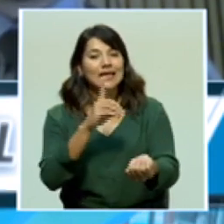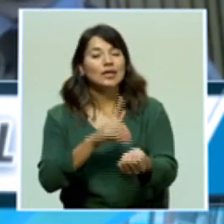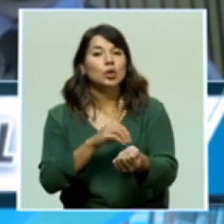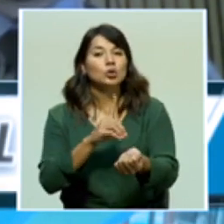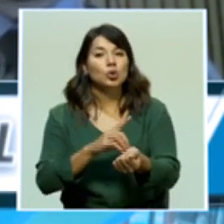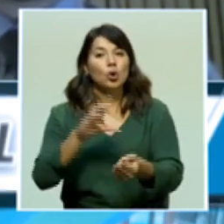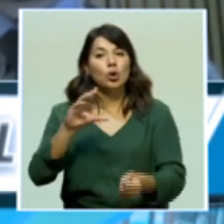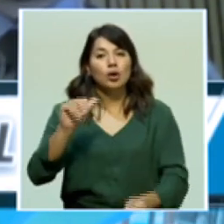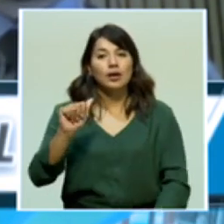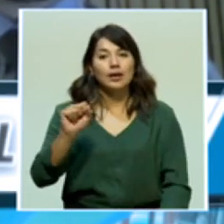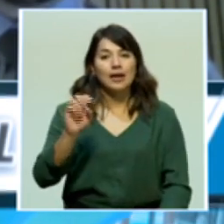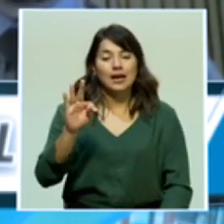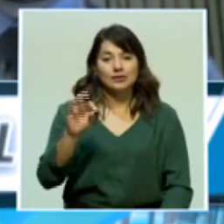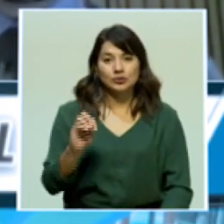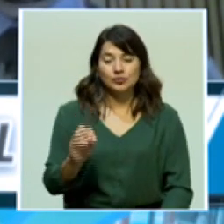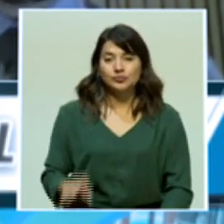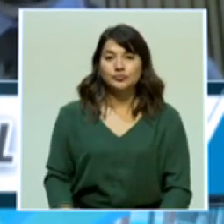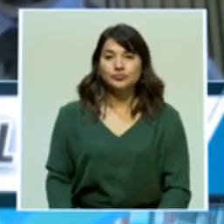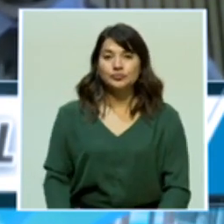Castro.